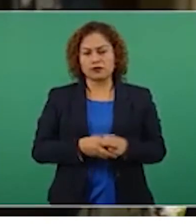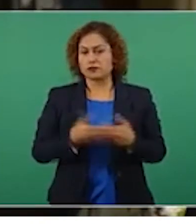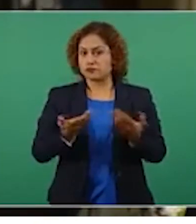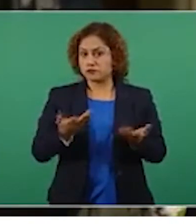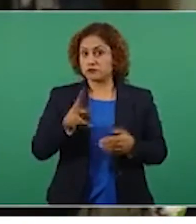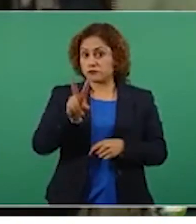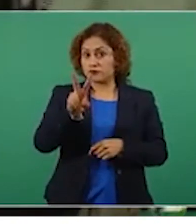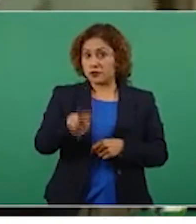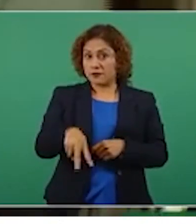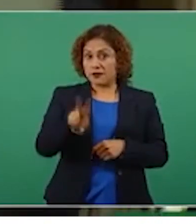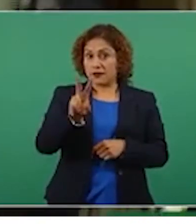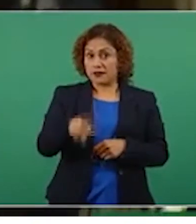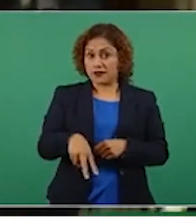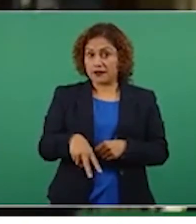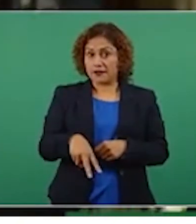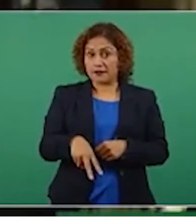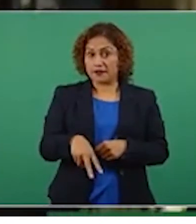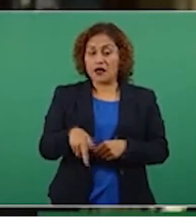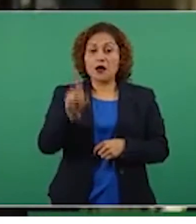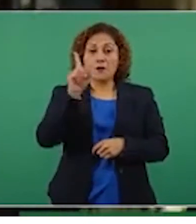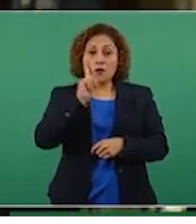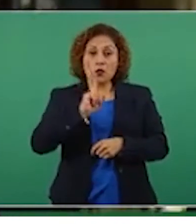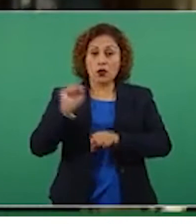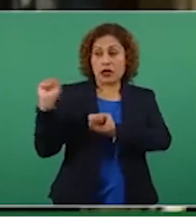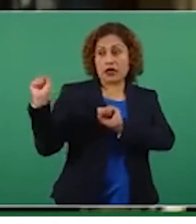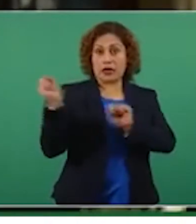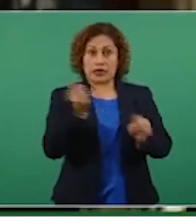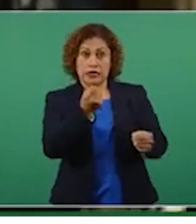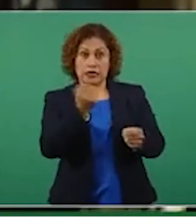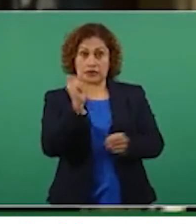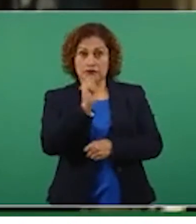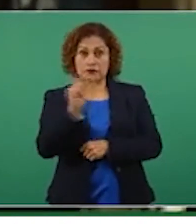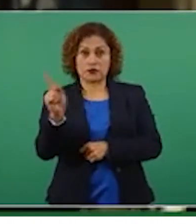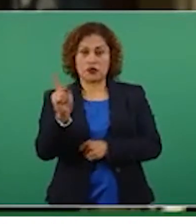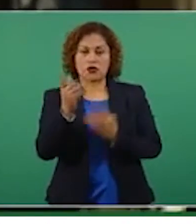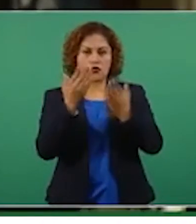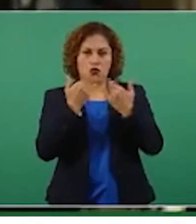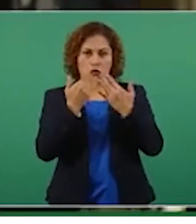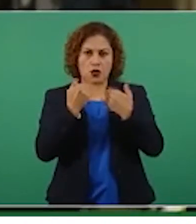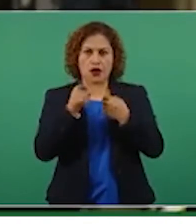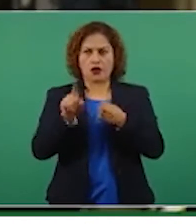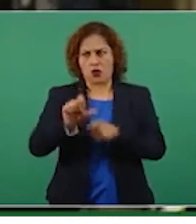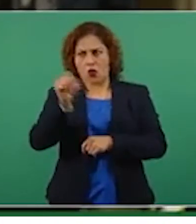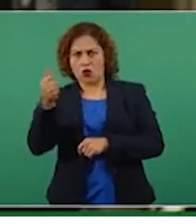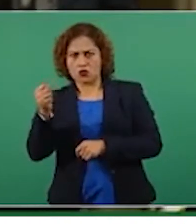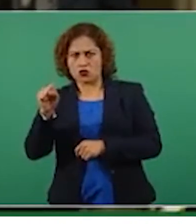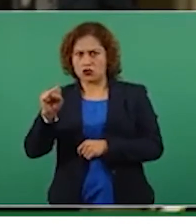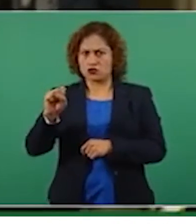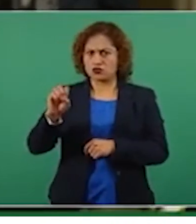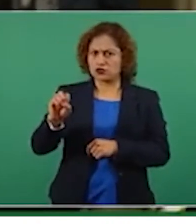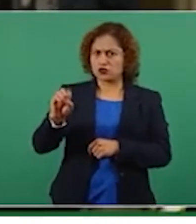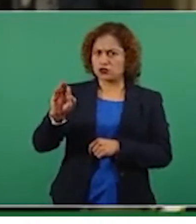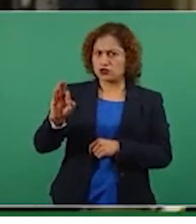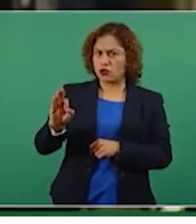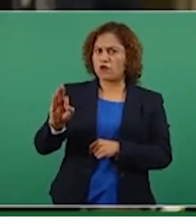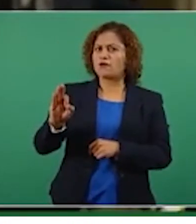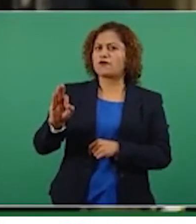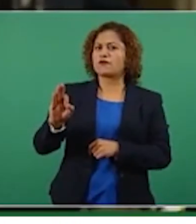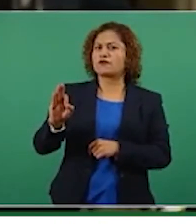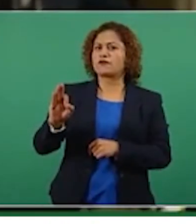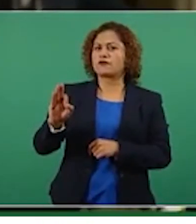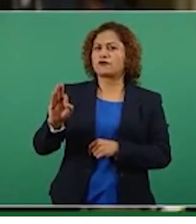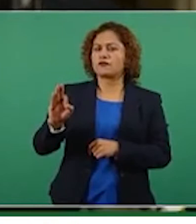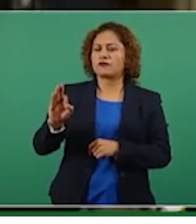mujeres practiquen el béisbol, más bien es el softball. Y entonces, aquí,